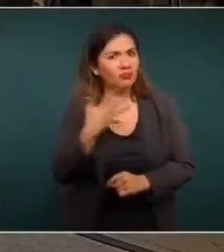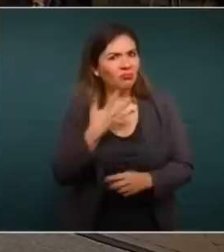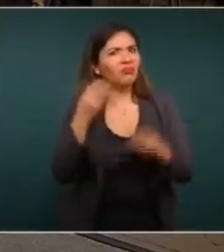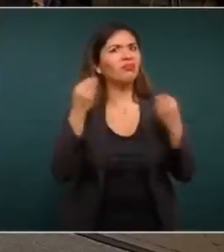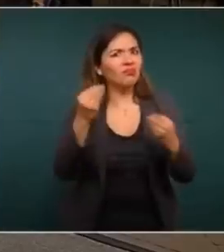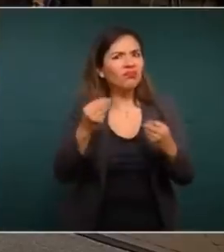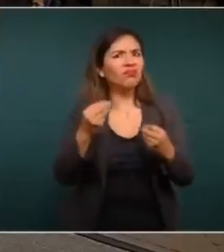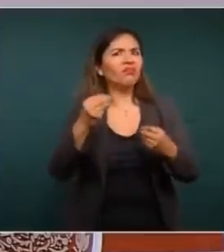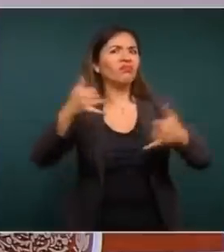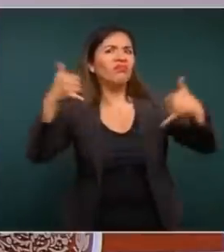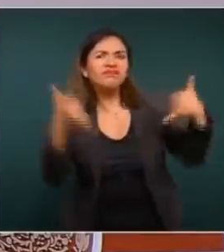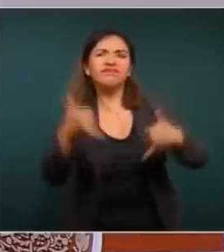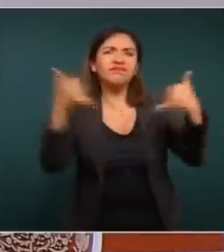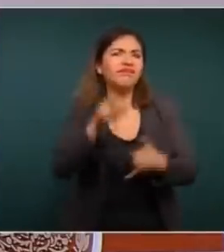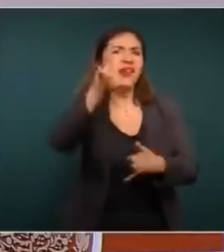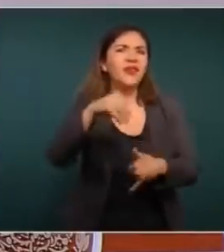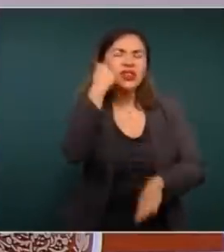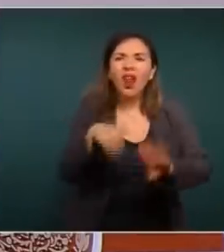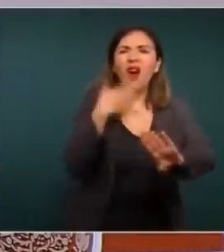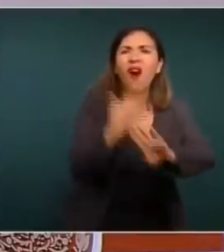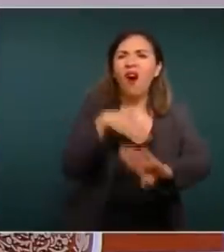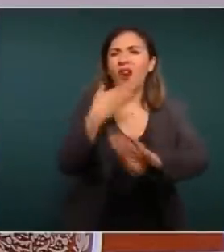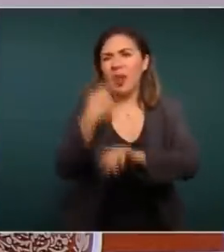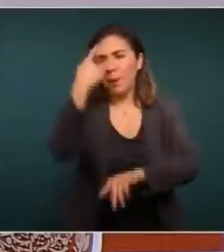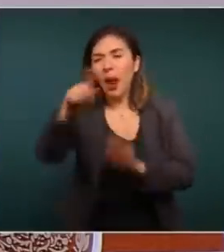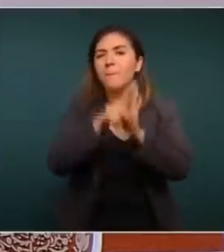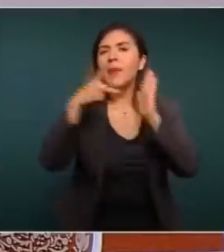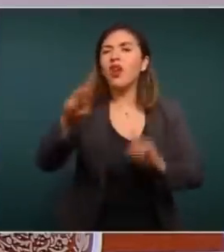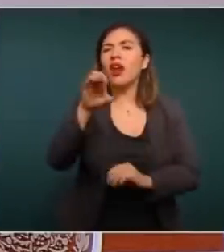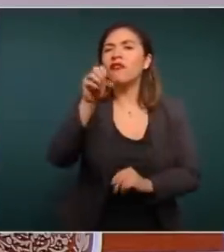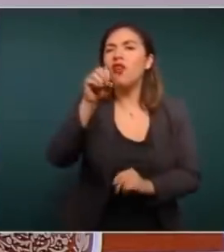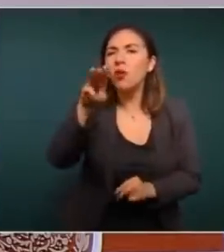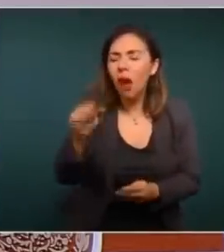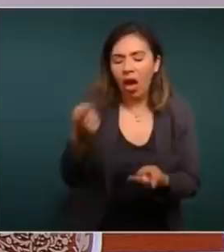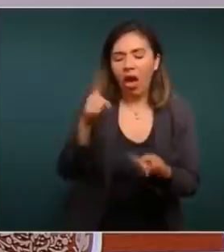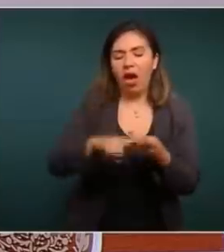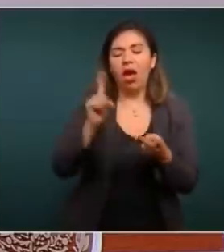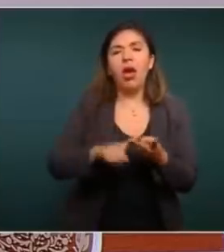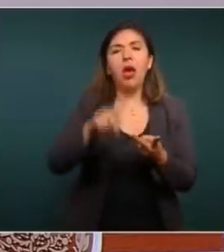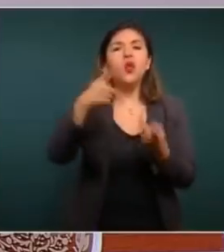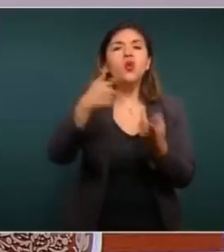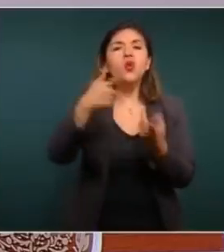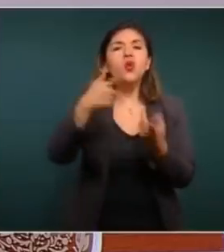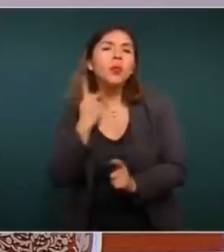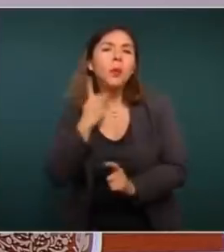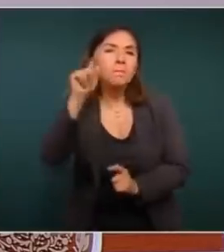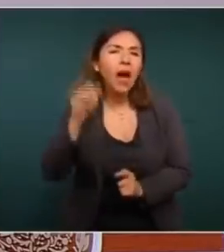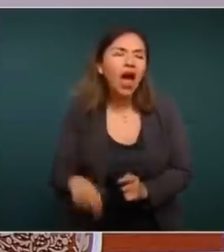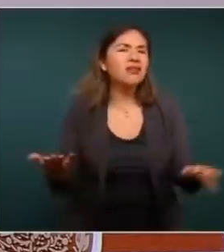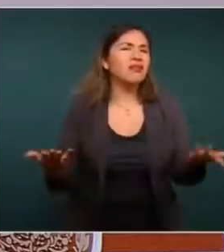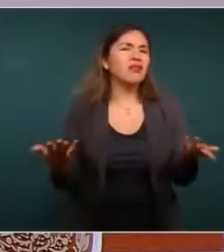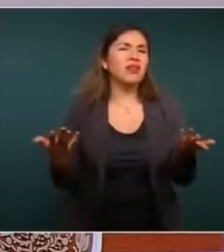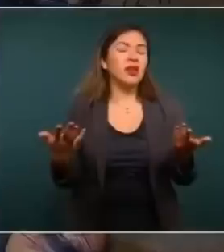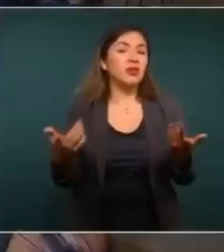oposición del periódico de Reforma, del PAN. Bueno,